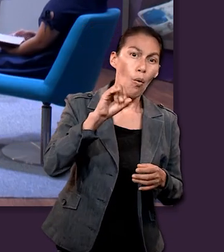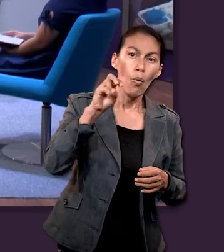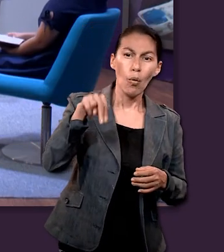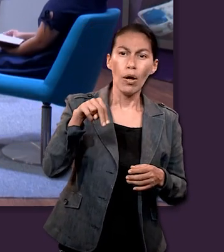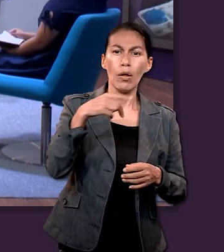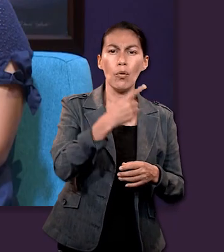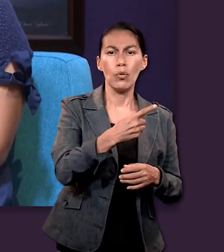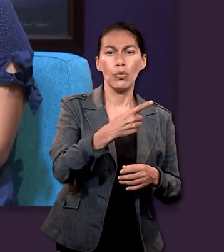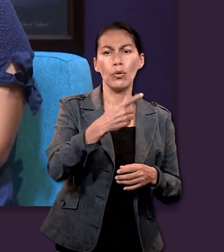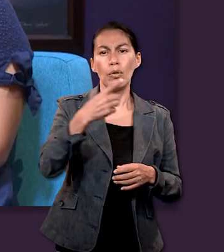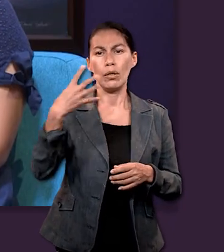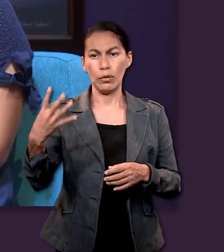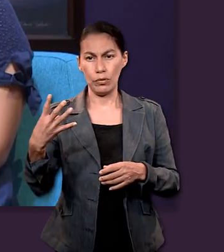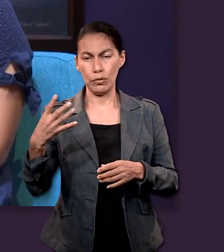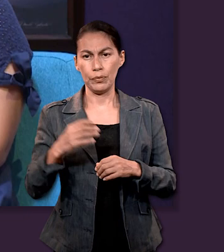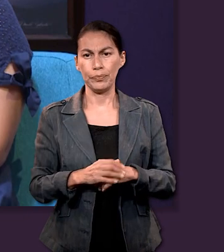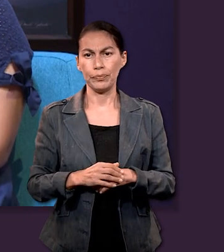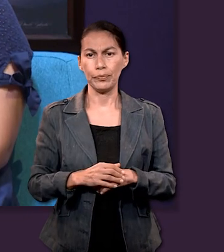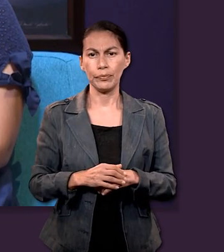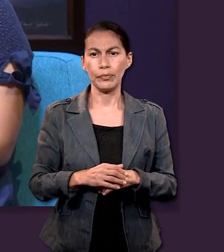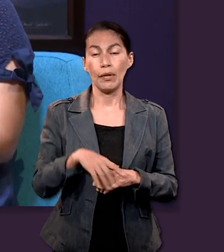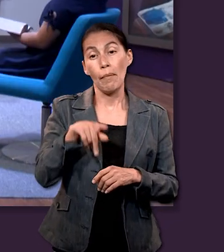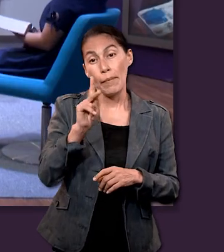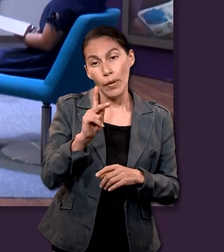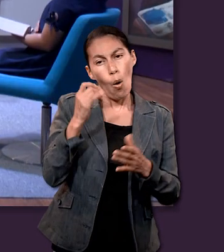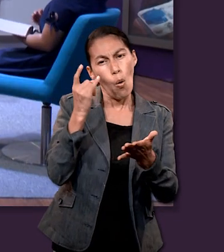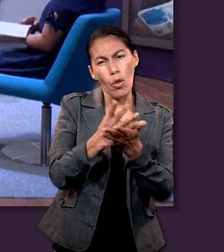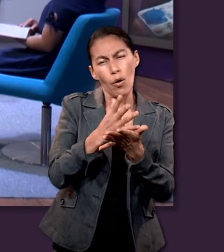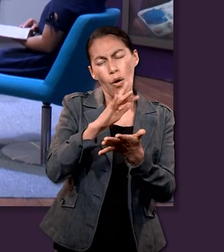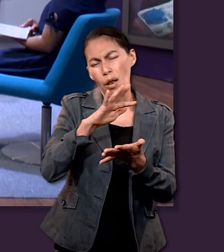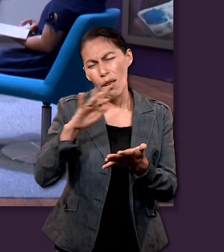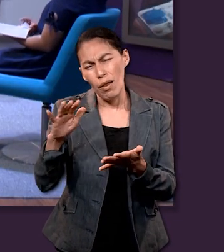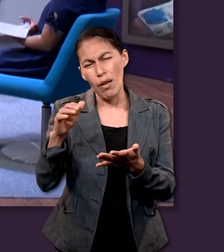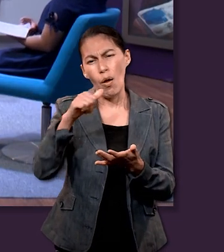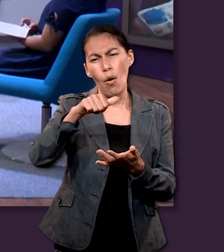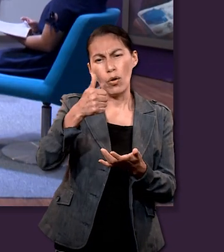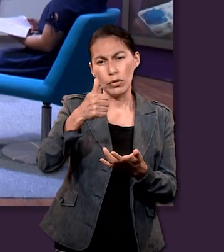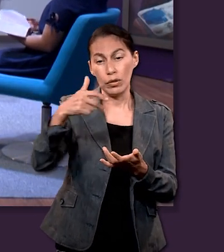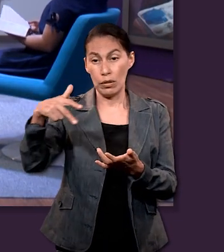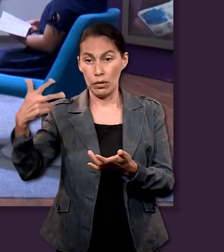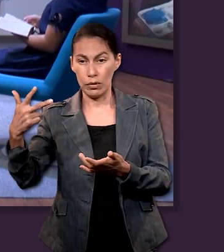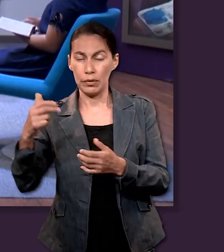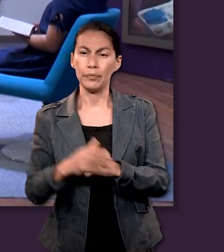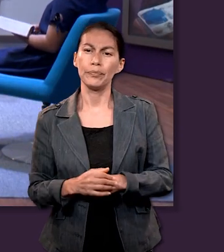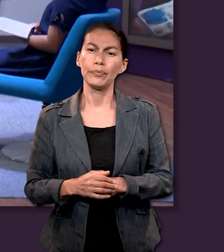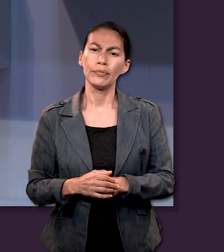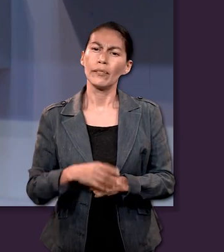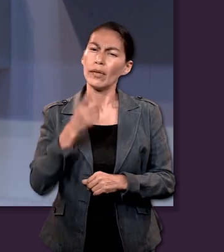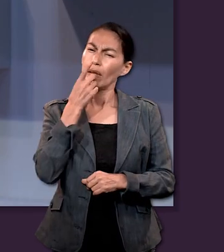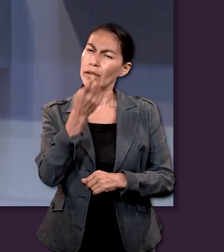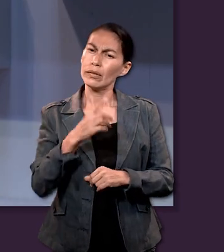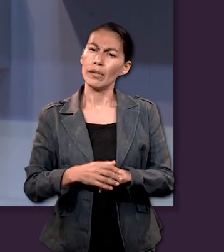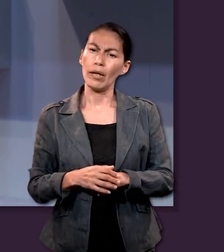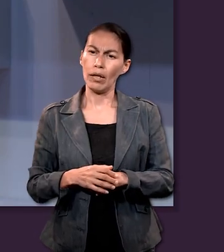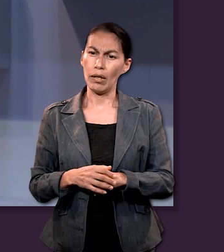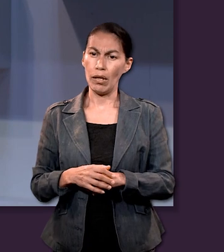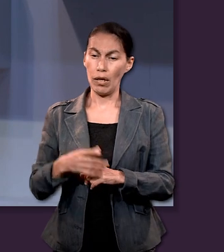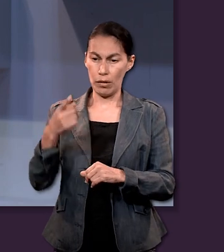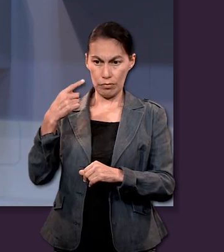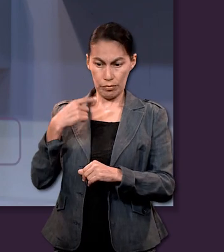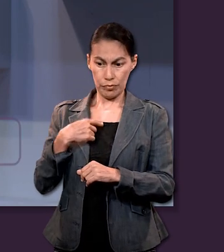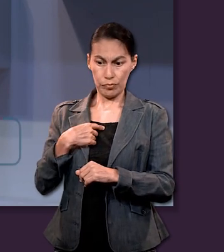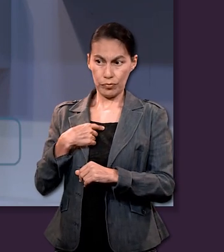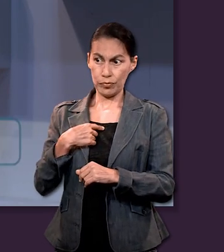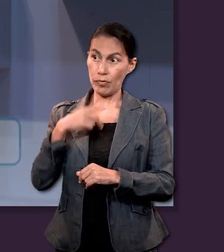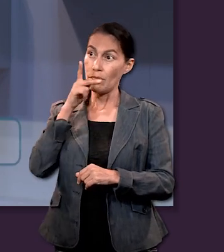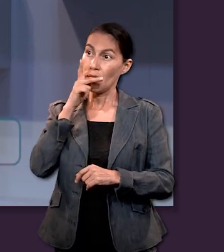texto es Juan 14, del 1 al 14. Pero solamente vamos a leer el 11, 12 y 13. Y dice,